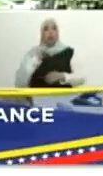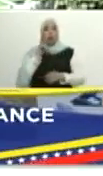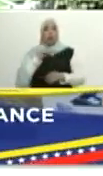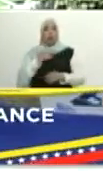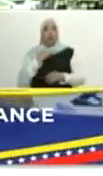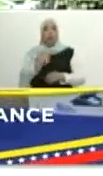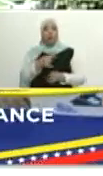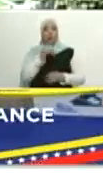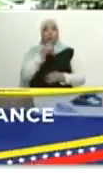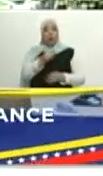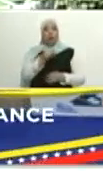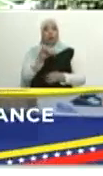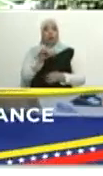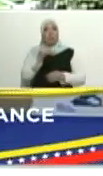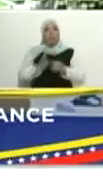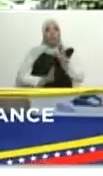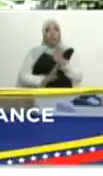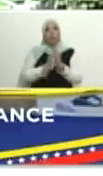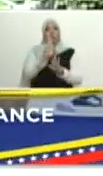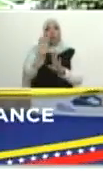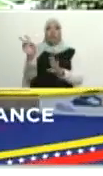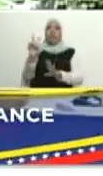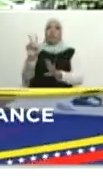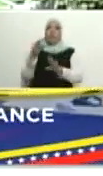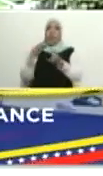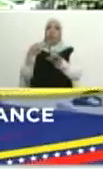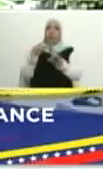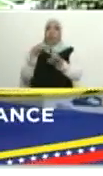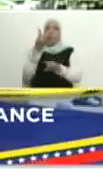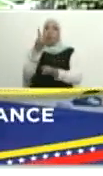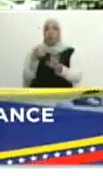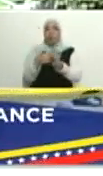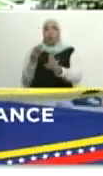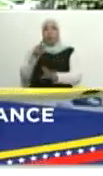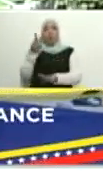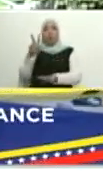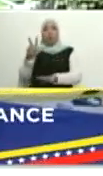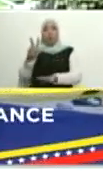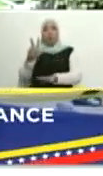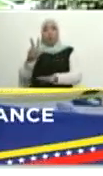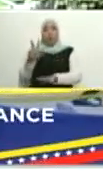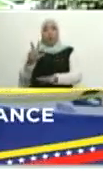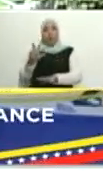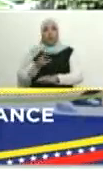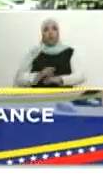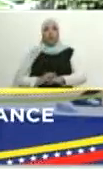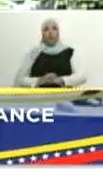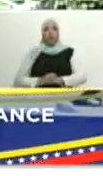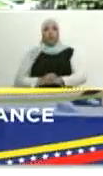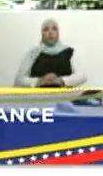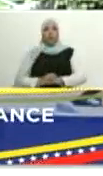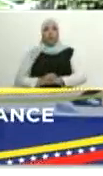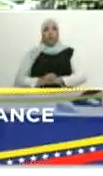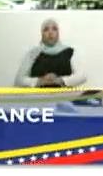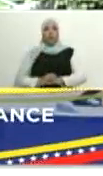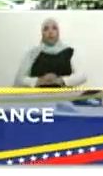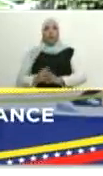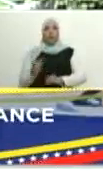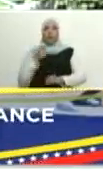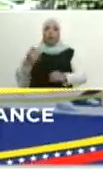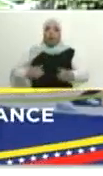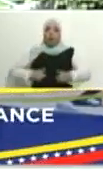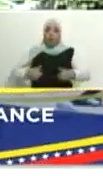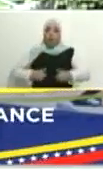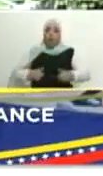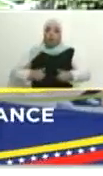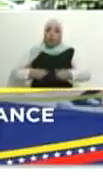verdadero crecimiento económico de Venezuela en el año 2023. El verdadero esfuerzo